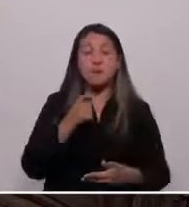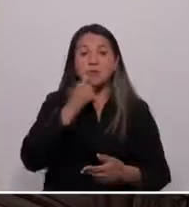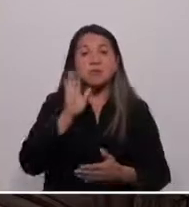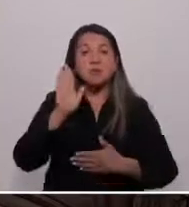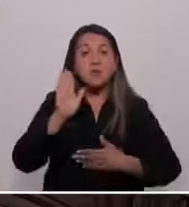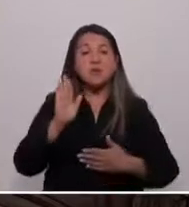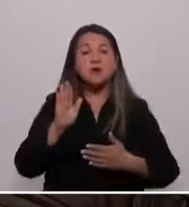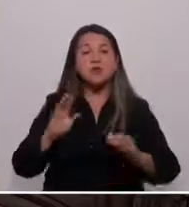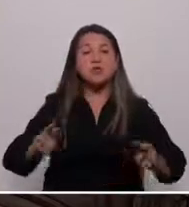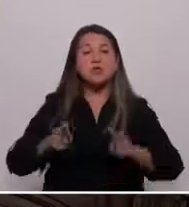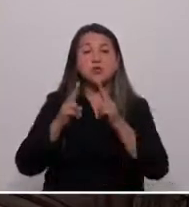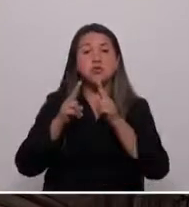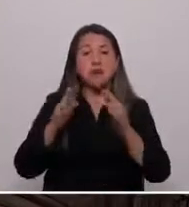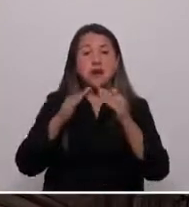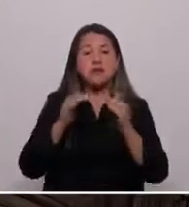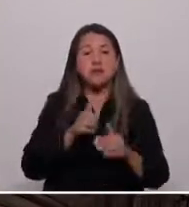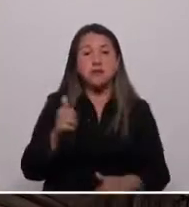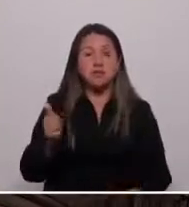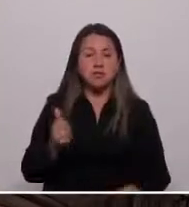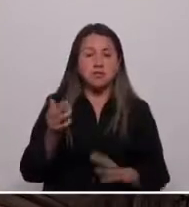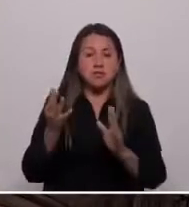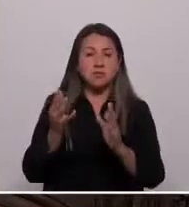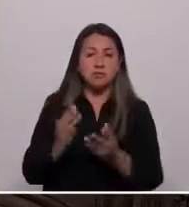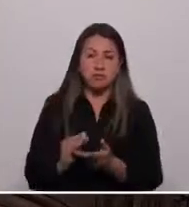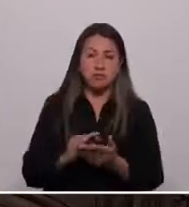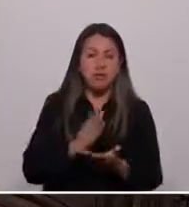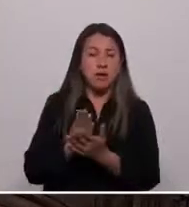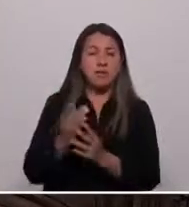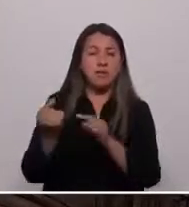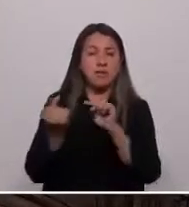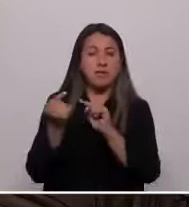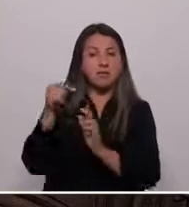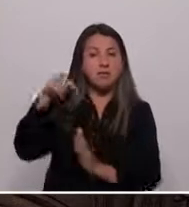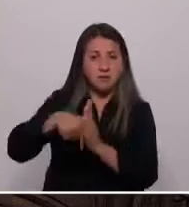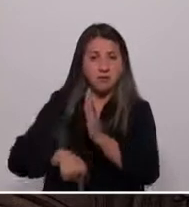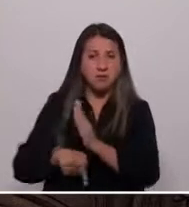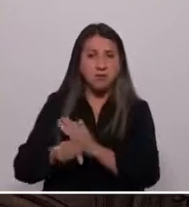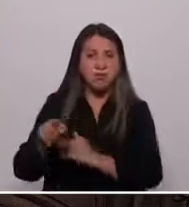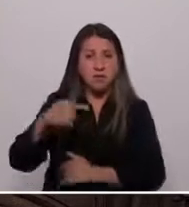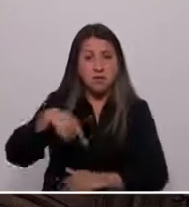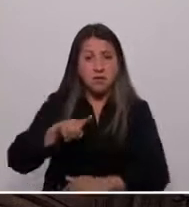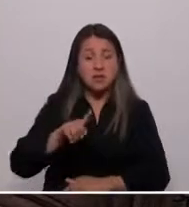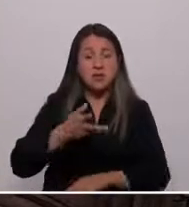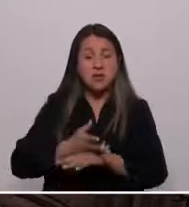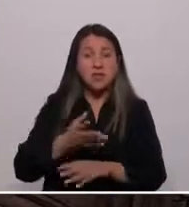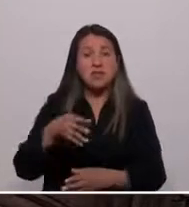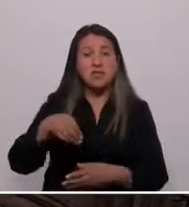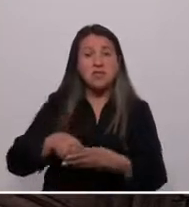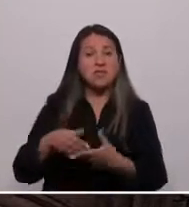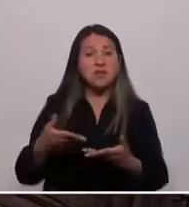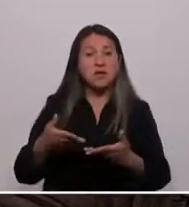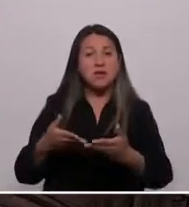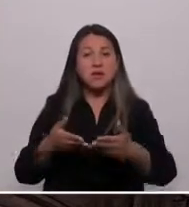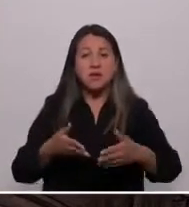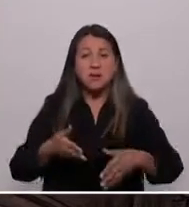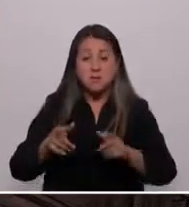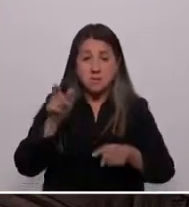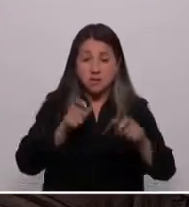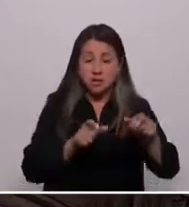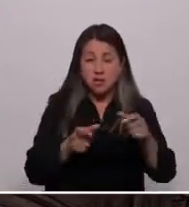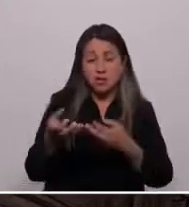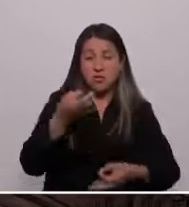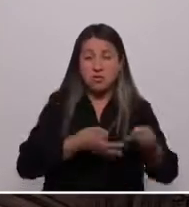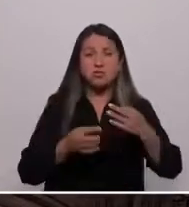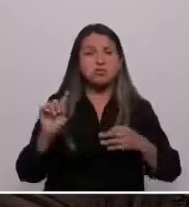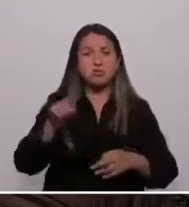se desvanece antes del inicio del debate de fondo. Frente a esa visión que van a imponer adentro estos pasillos, nosotros levantaremos la voz aquí y